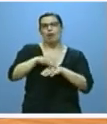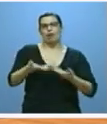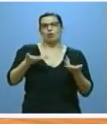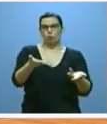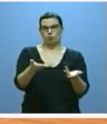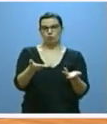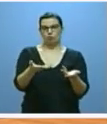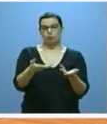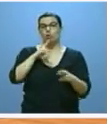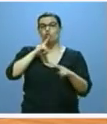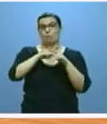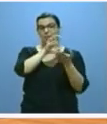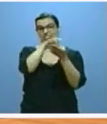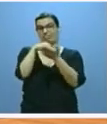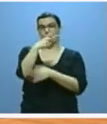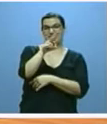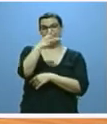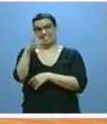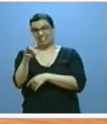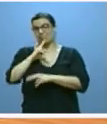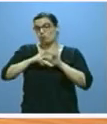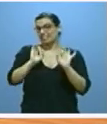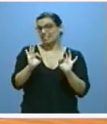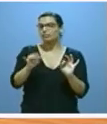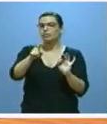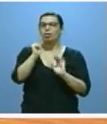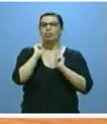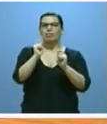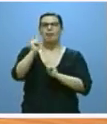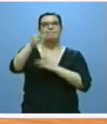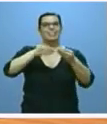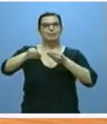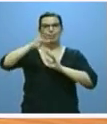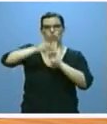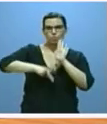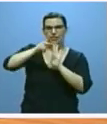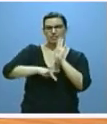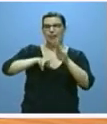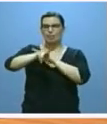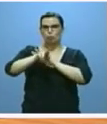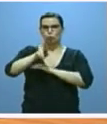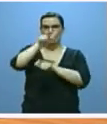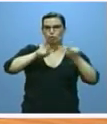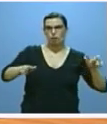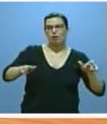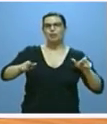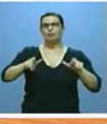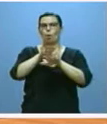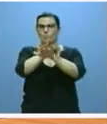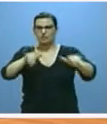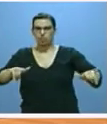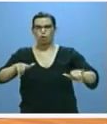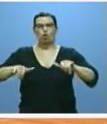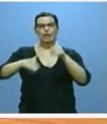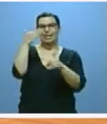20-30 se verán favorecidos con medidas de flexibilización normativa dotación de medios personales compensación e